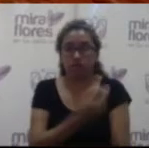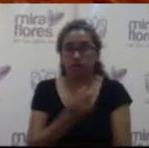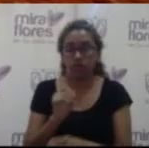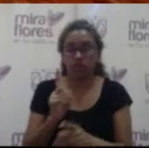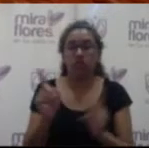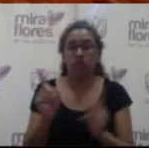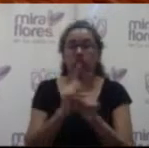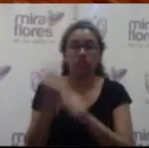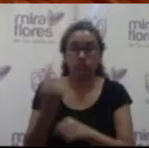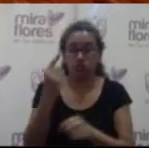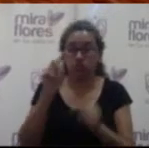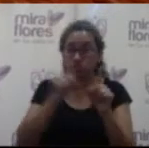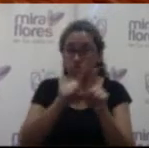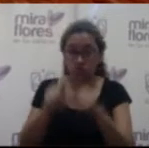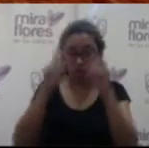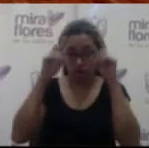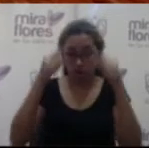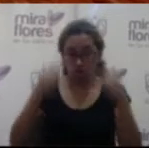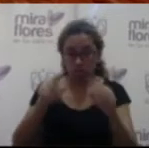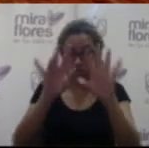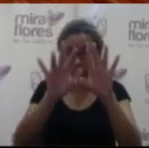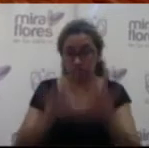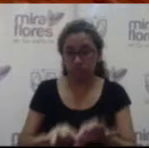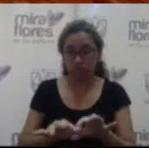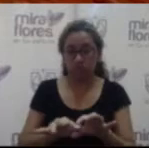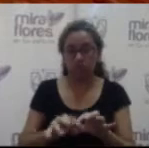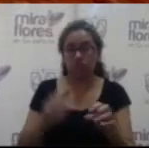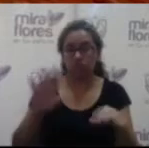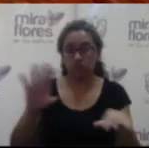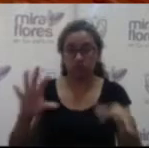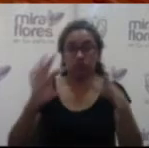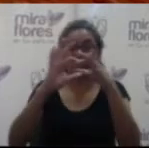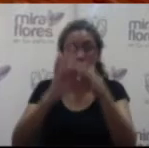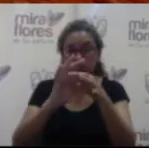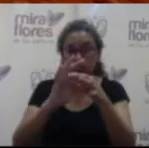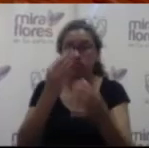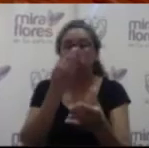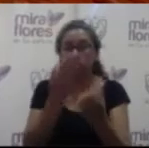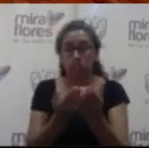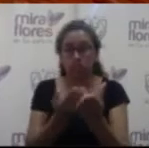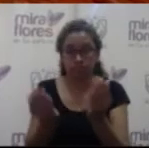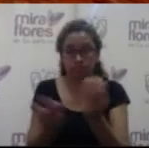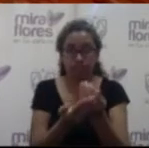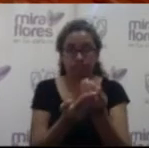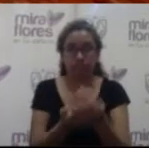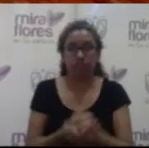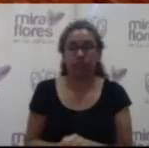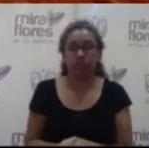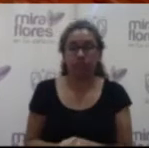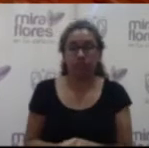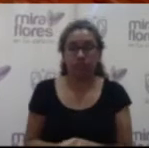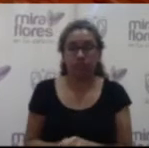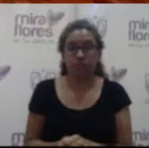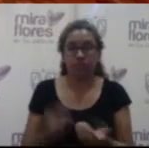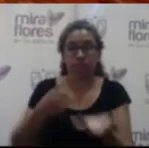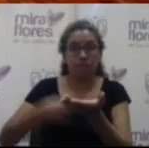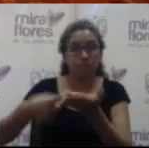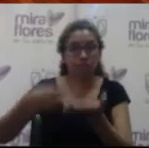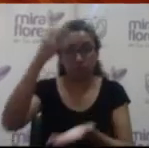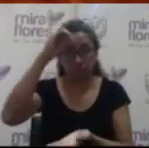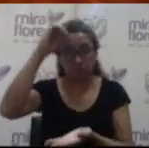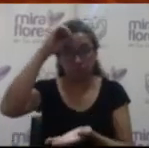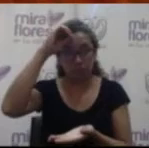conformidad con la documentación sustentatoria que como anexo forma parte del presente acuerdo. Al debate